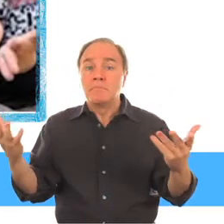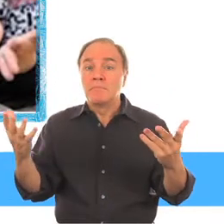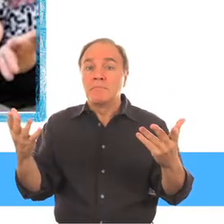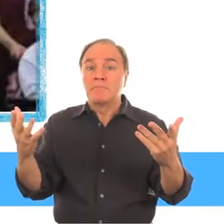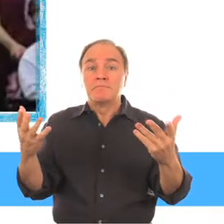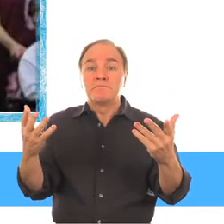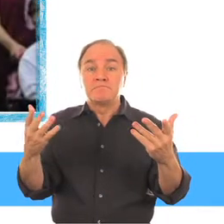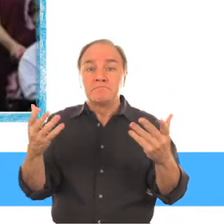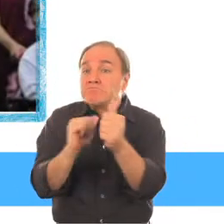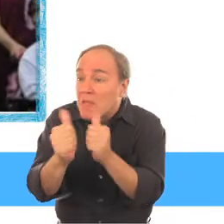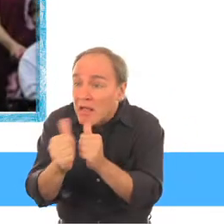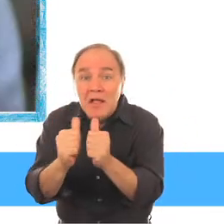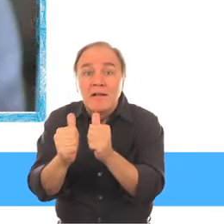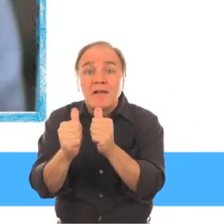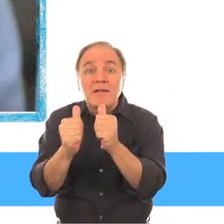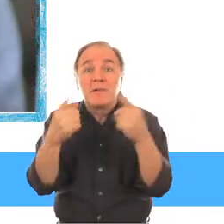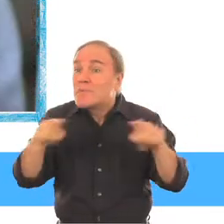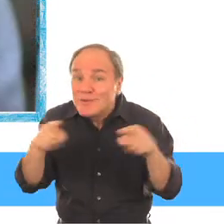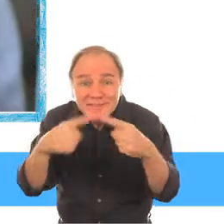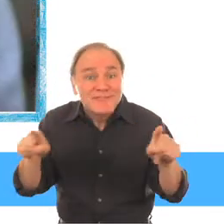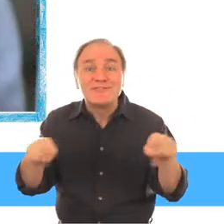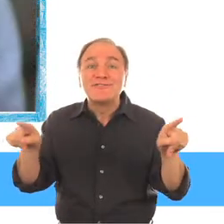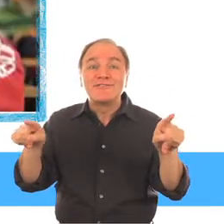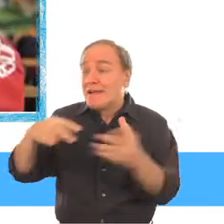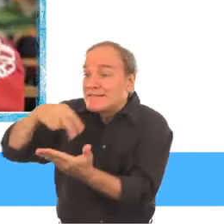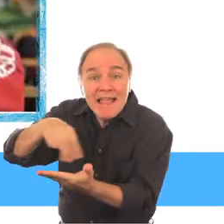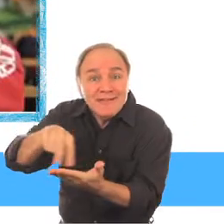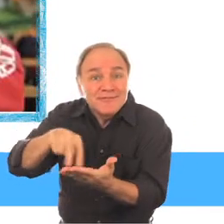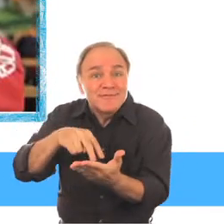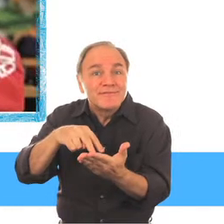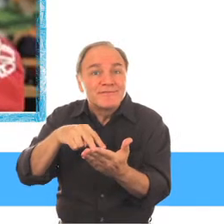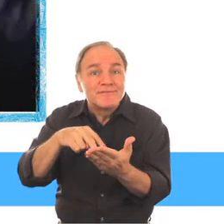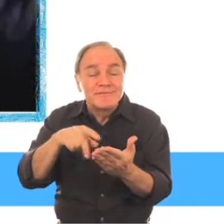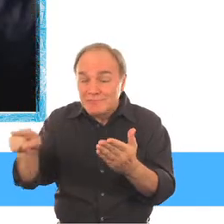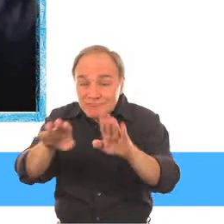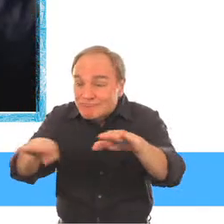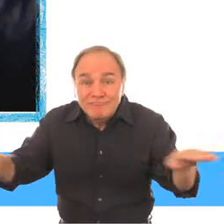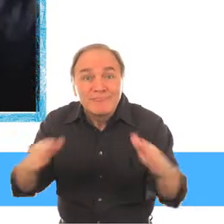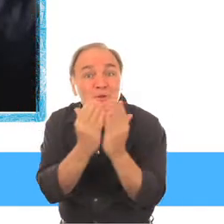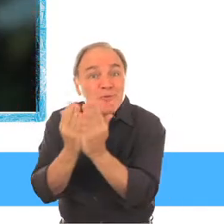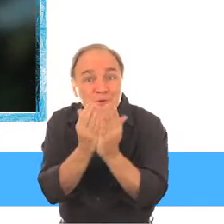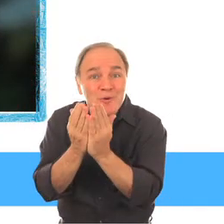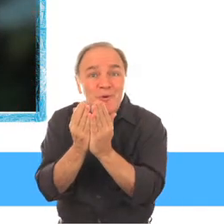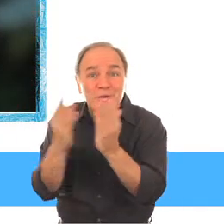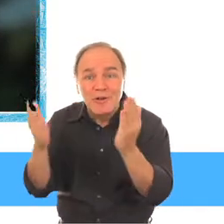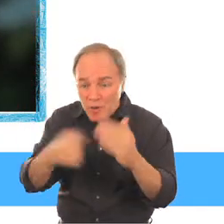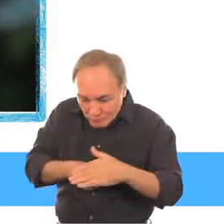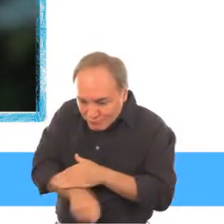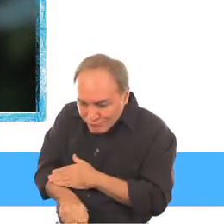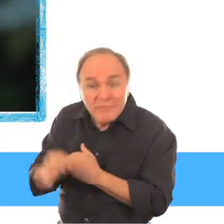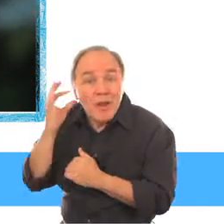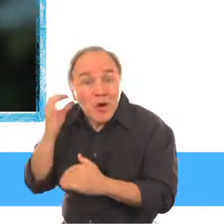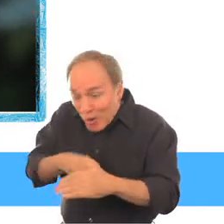músicos, bailarines, amigos, estudiantes, hijas, hijos,